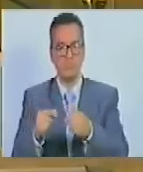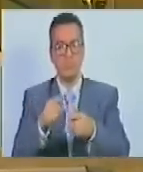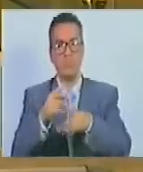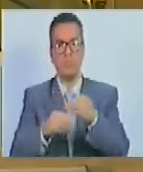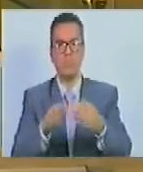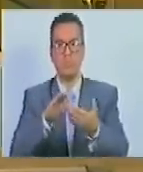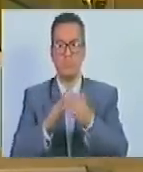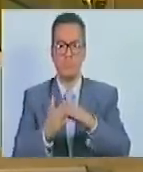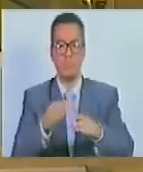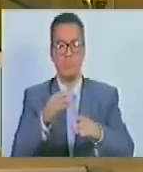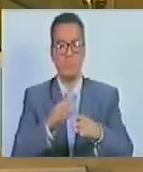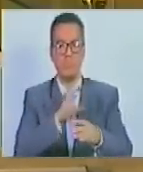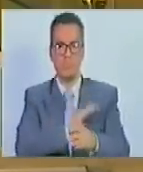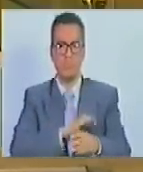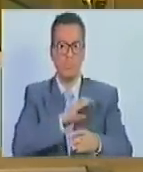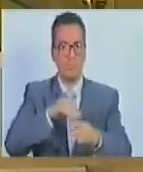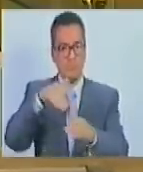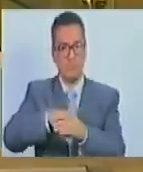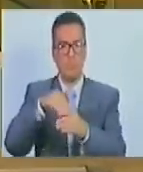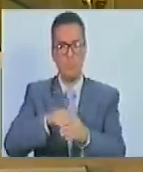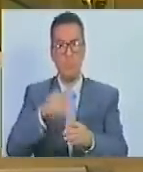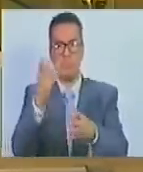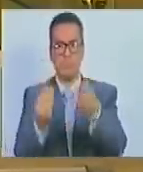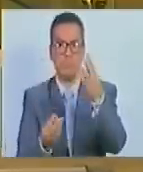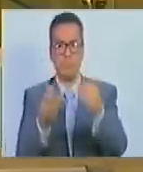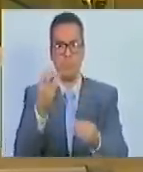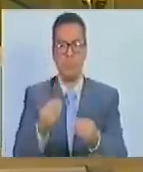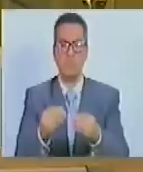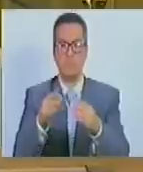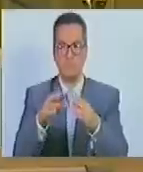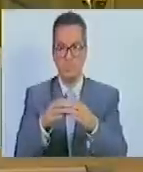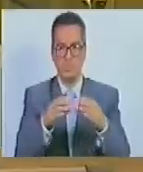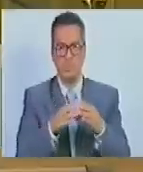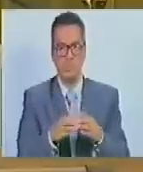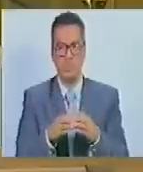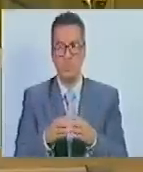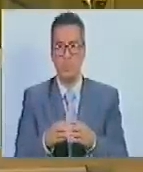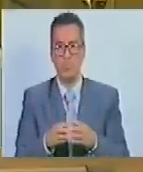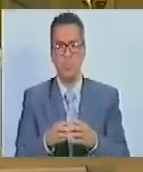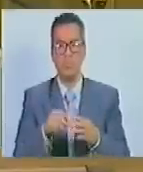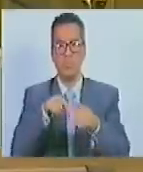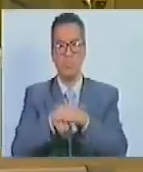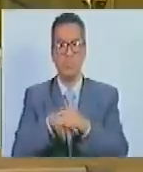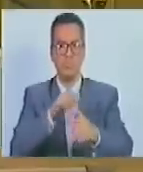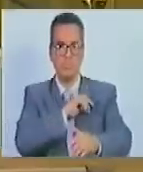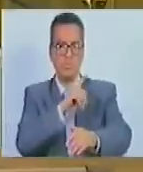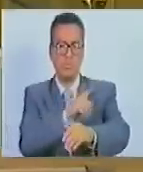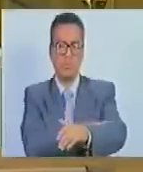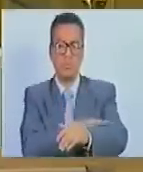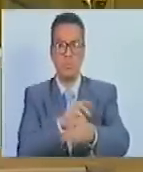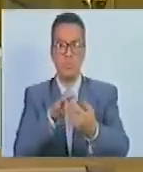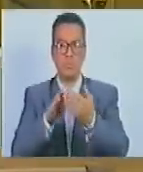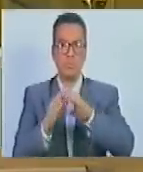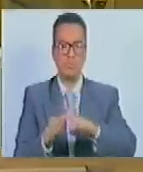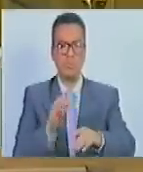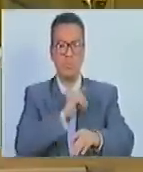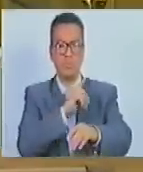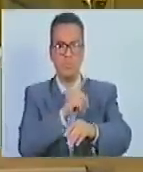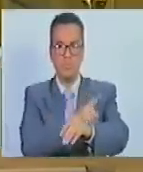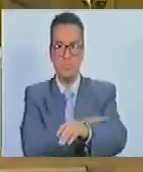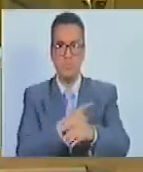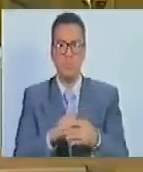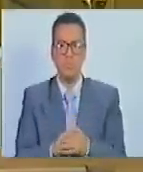comunitaria y la comisión electoral del Consejo Comunal. Dos. organizaciones e instancias del poder popular, del poder